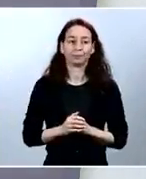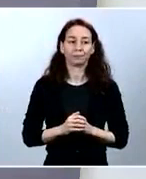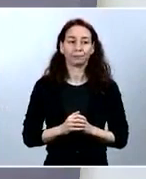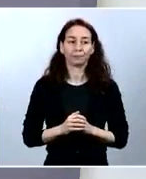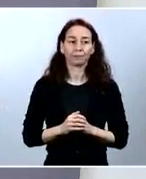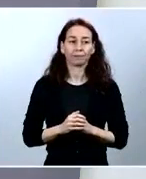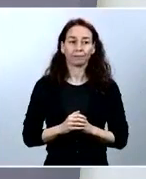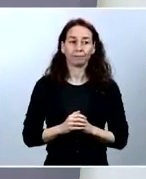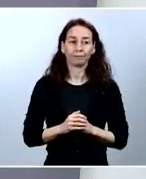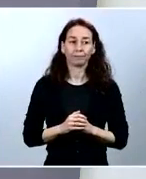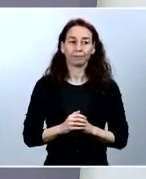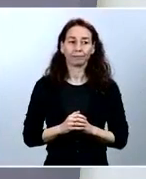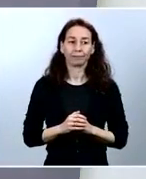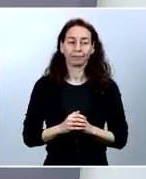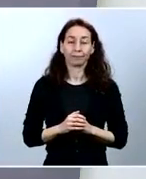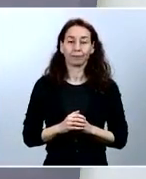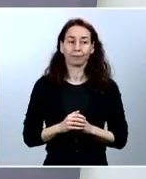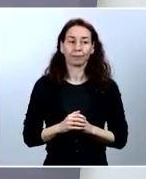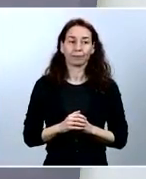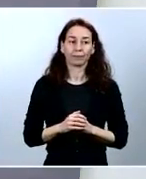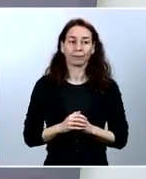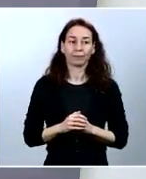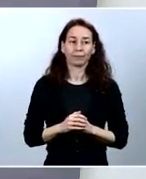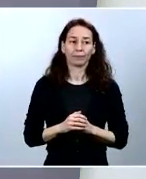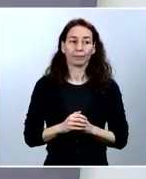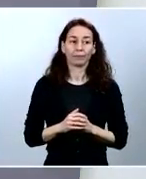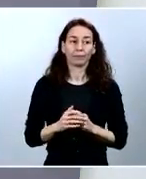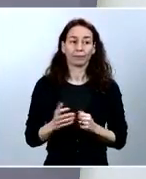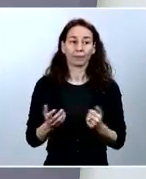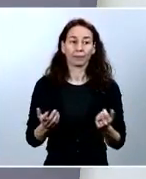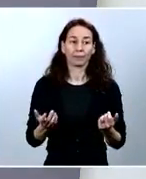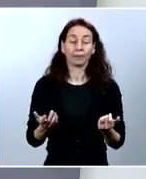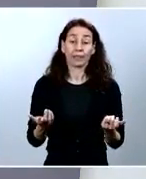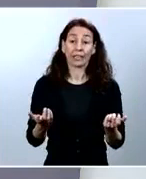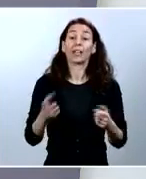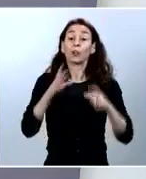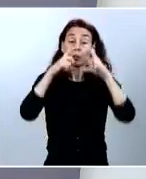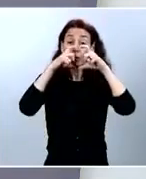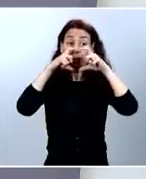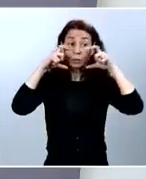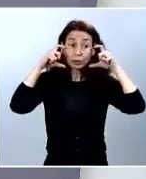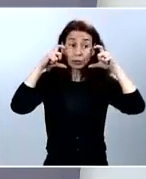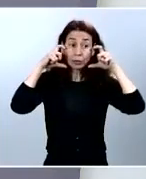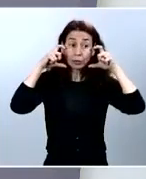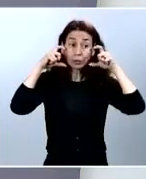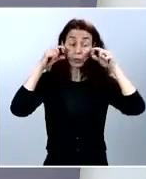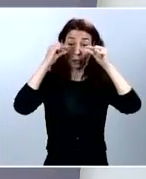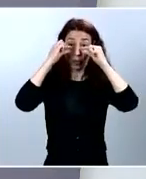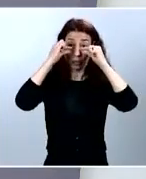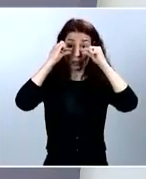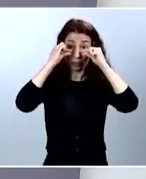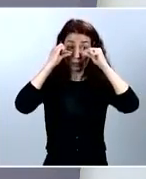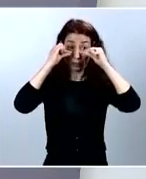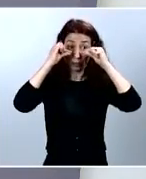Y después, aquí, claro, se te mete por el lado de la nariz y para eso está el alambrito. Tú te colocas el alambrito